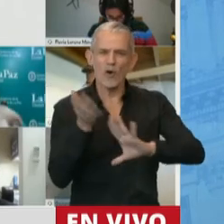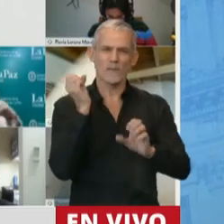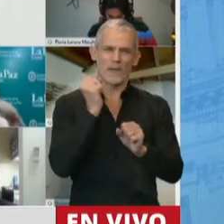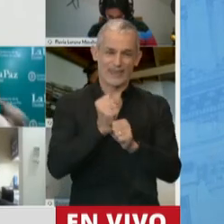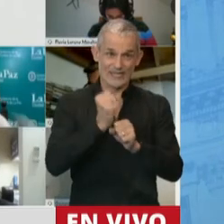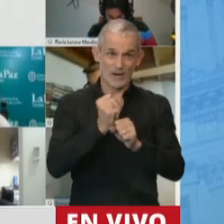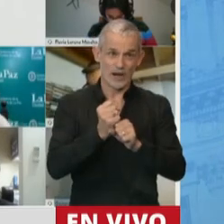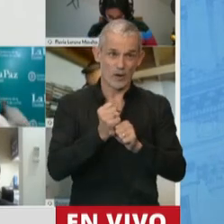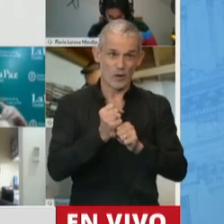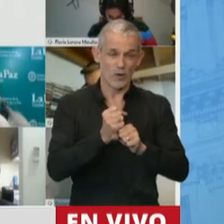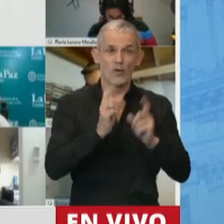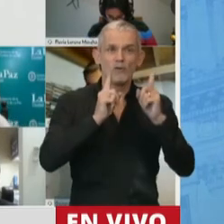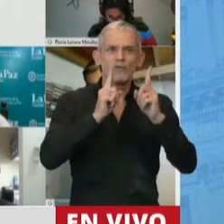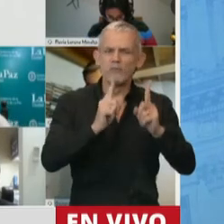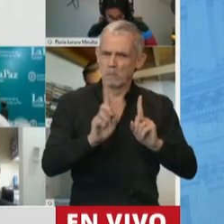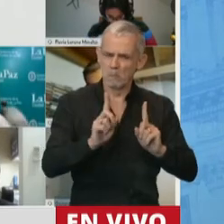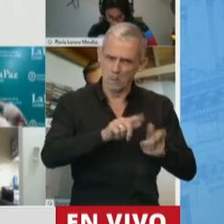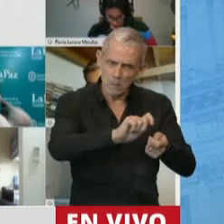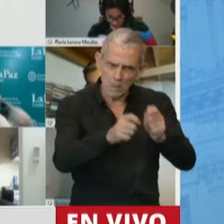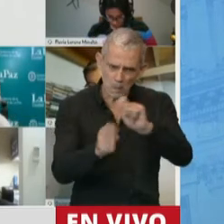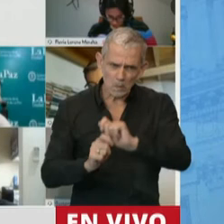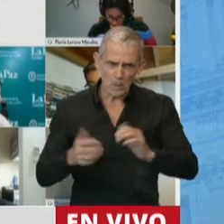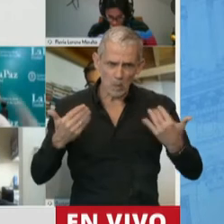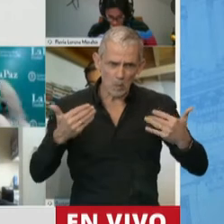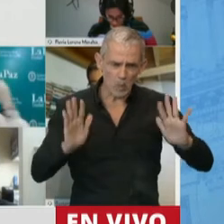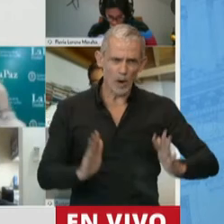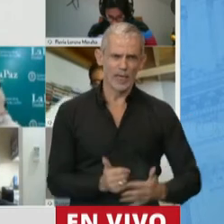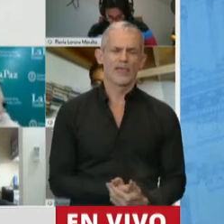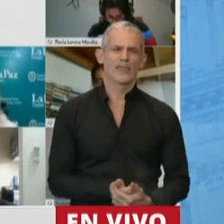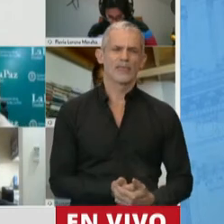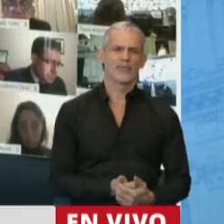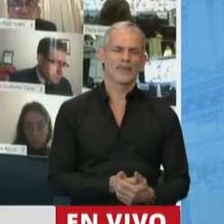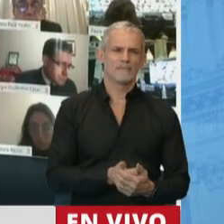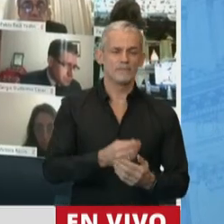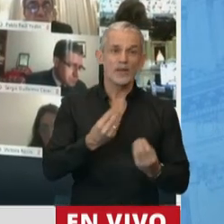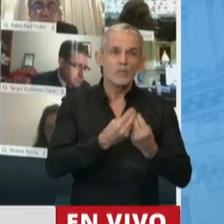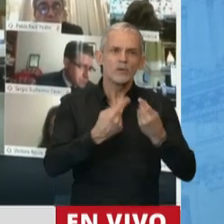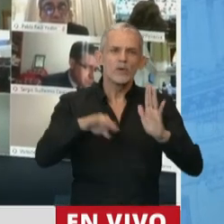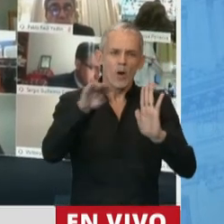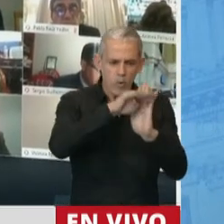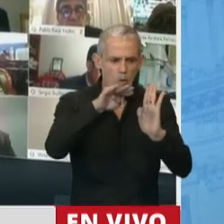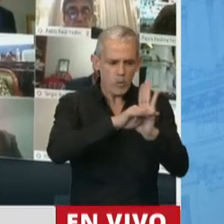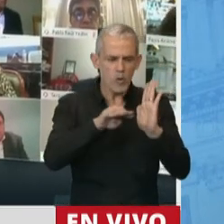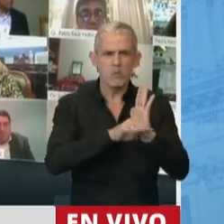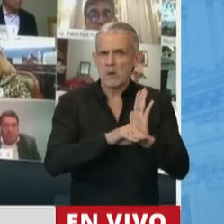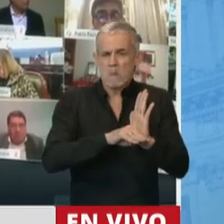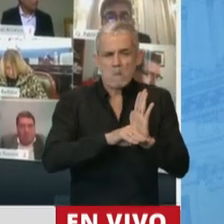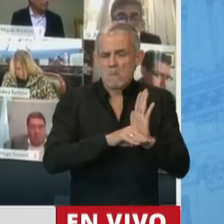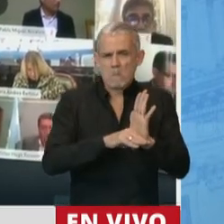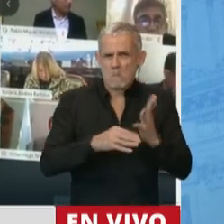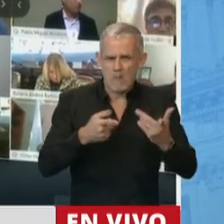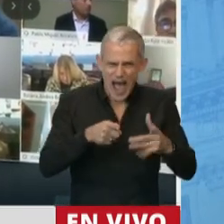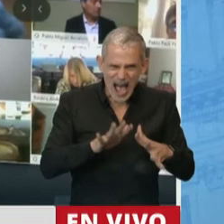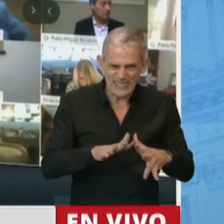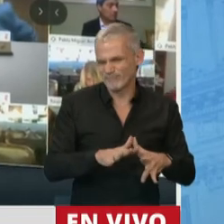dinámica y por lo tanto muchas de las pautas rígidas no ayudan a